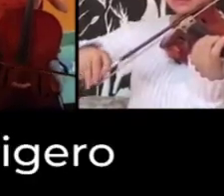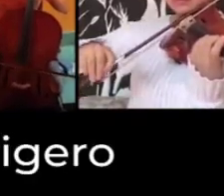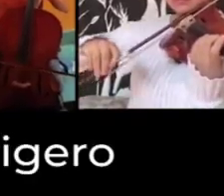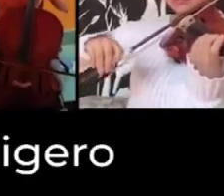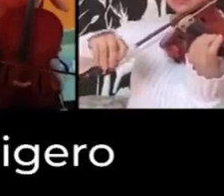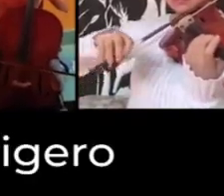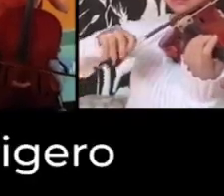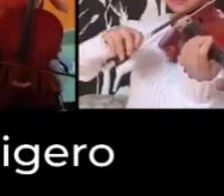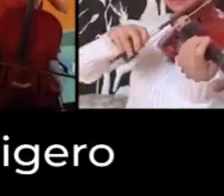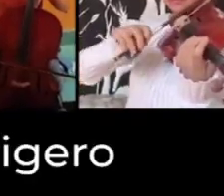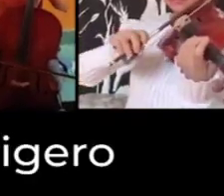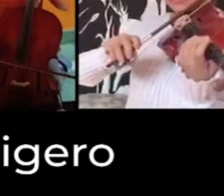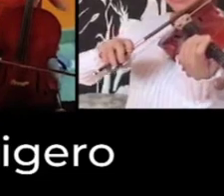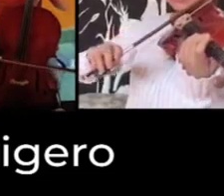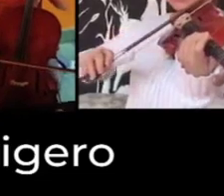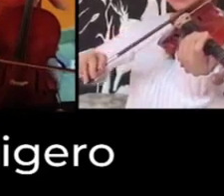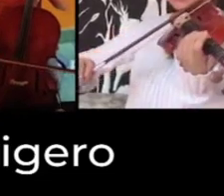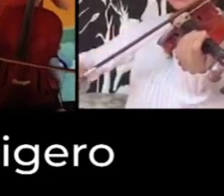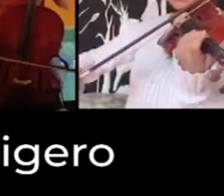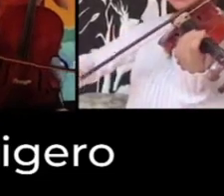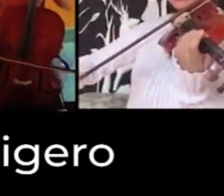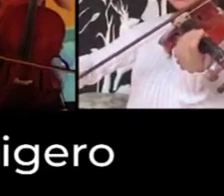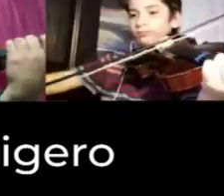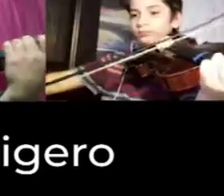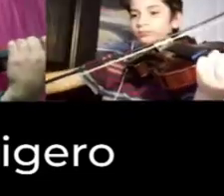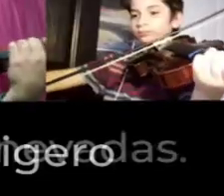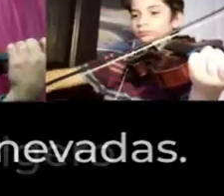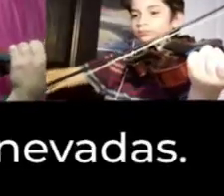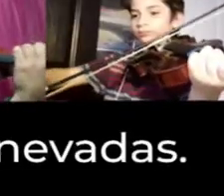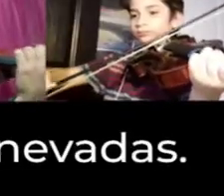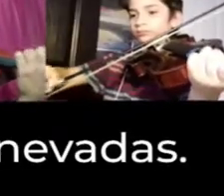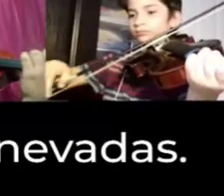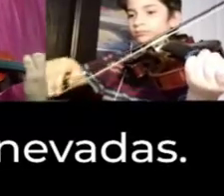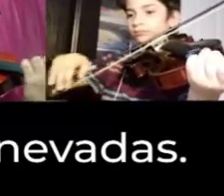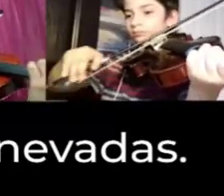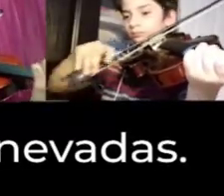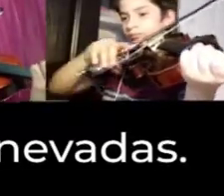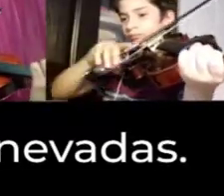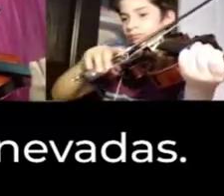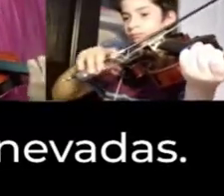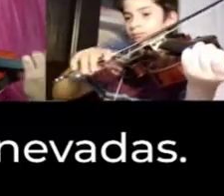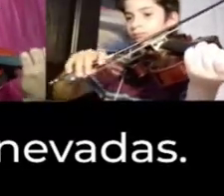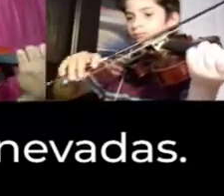Aprende en la siguiente liga. Amén.